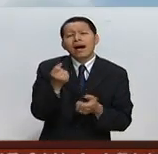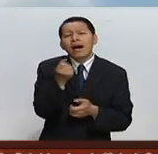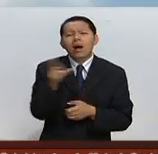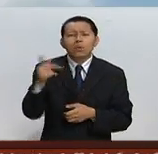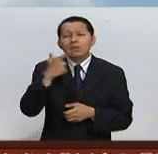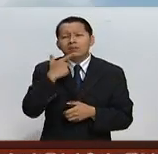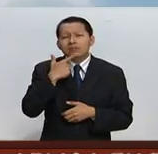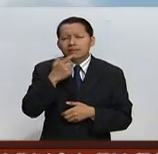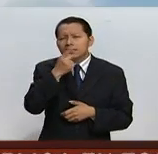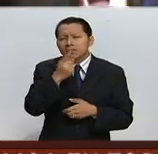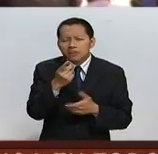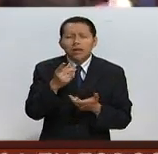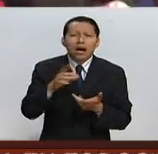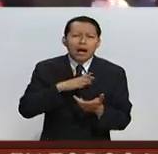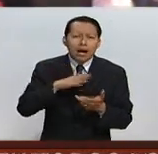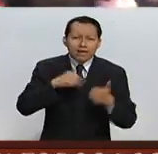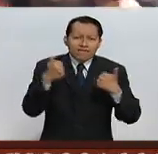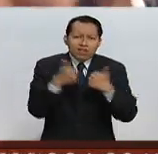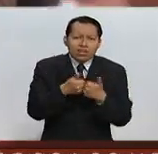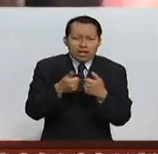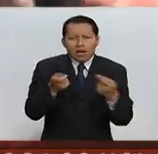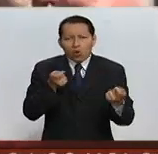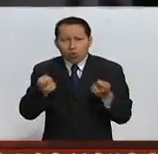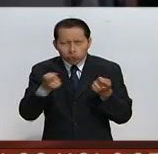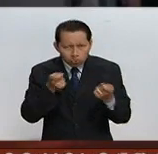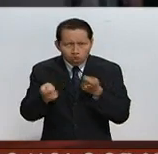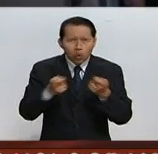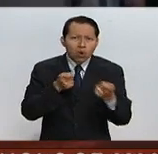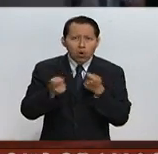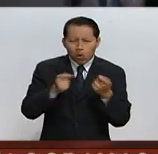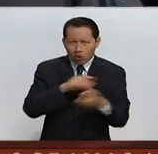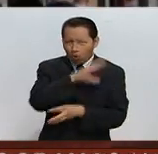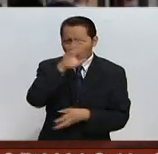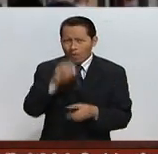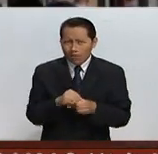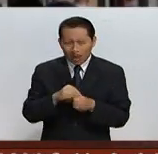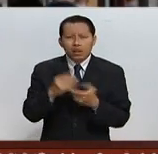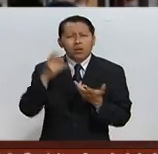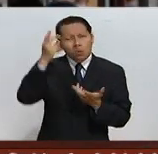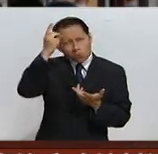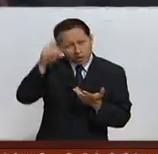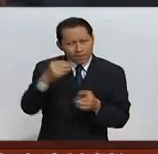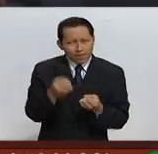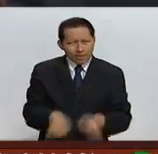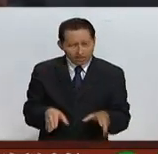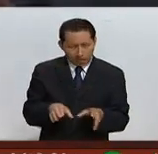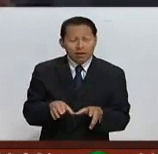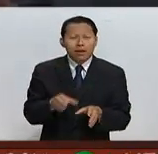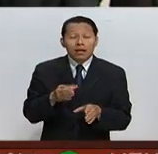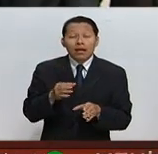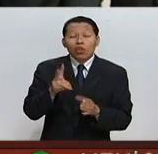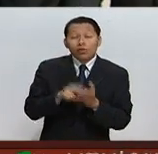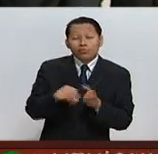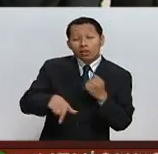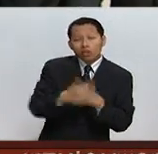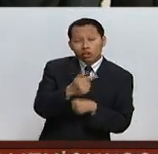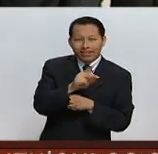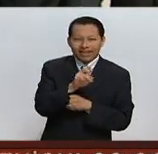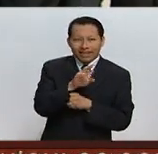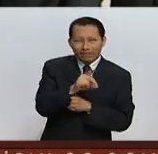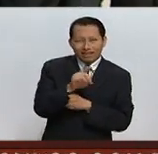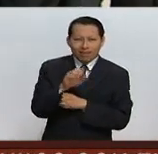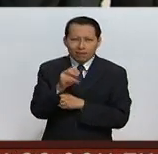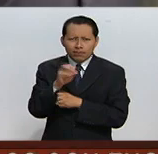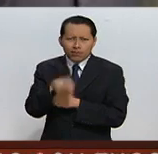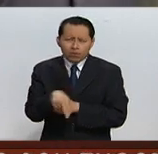creen que se ha perdido el control de sus fronteras y su autonomía. Es por ello que en 2012, el primer ministro David Cameron abrió por primera